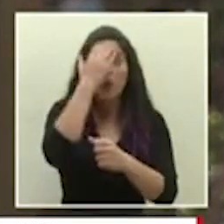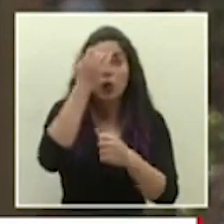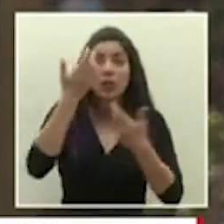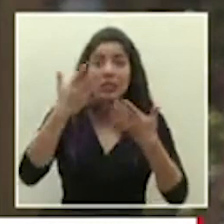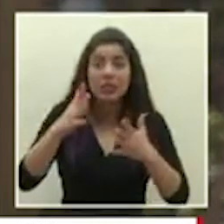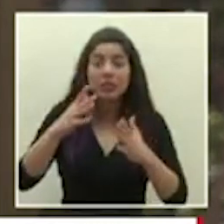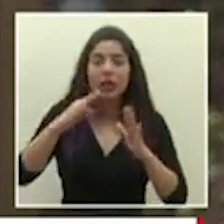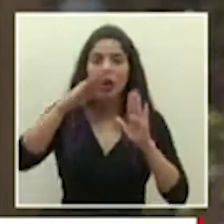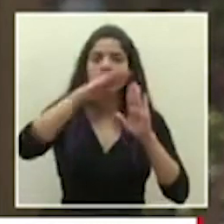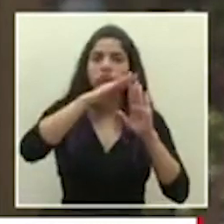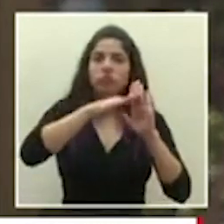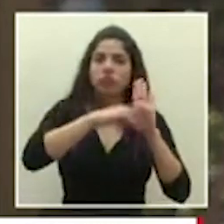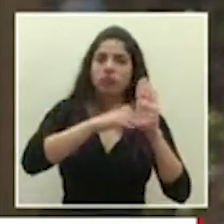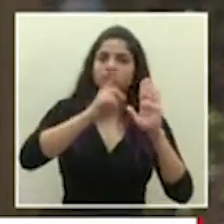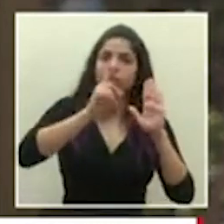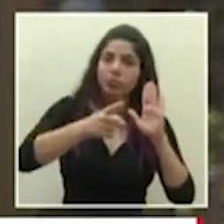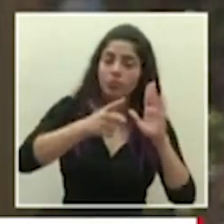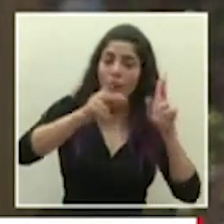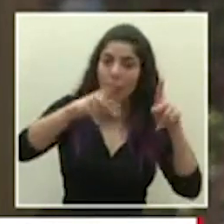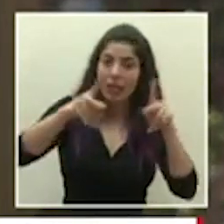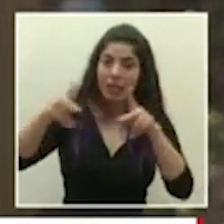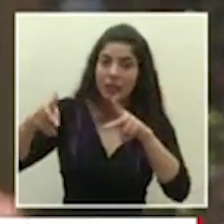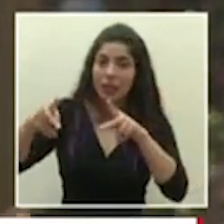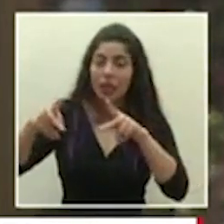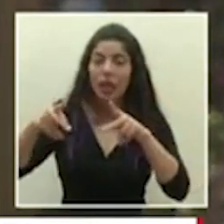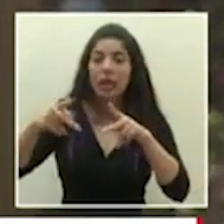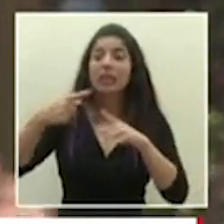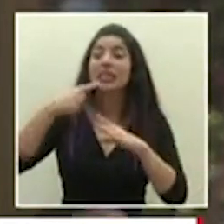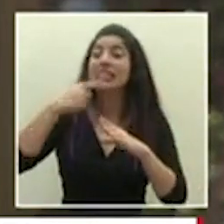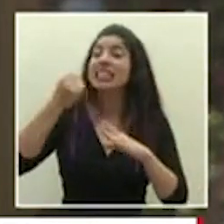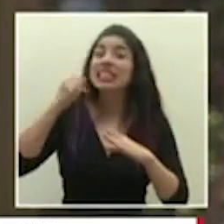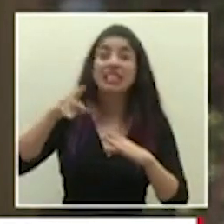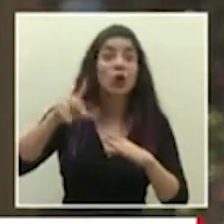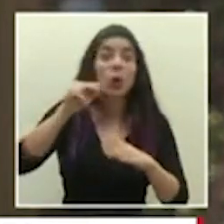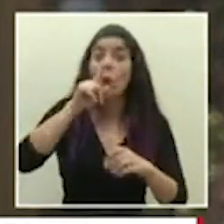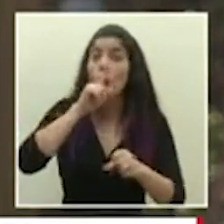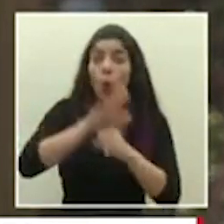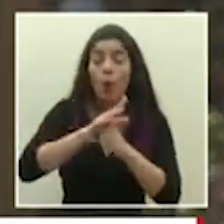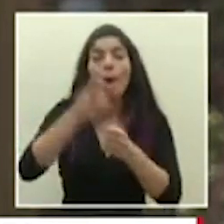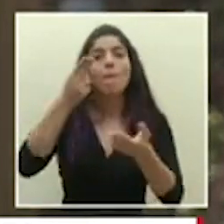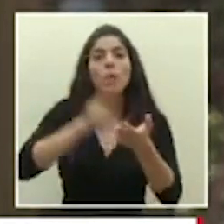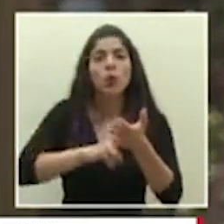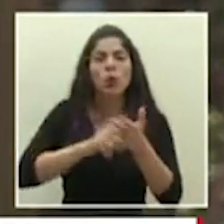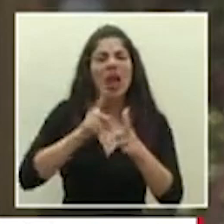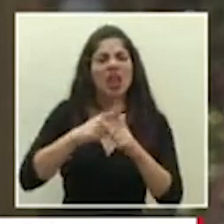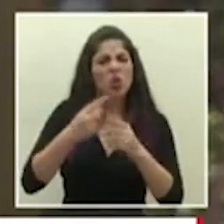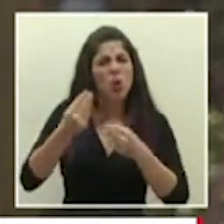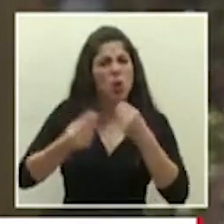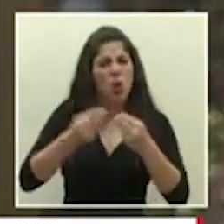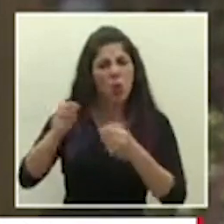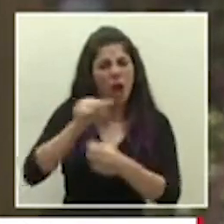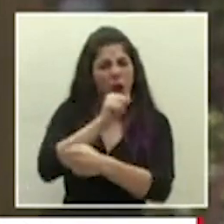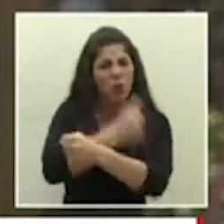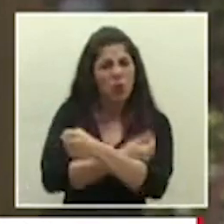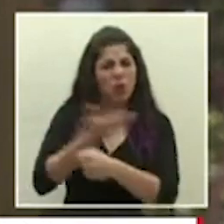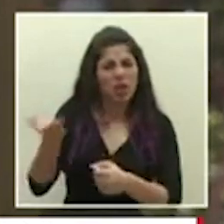planteamientos a la sociedad civil y se le dice si no cumple te voy a multar ¿cómo hacemos con esas autoridades?